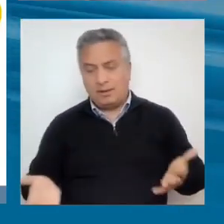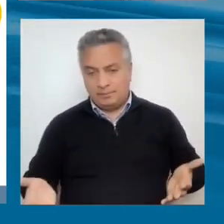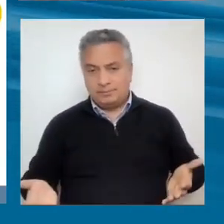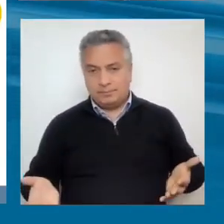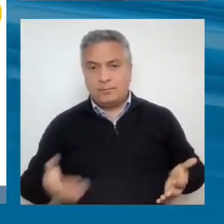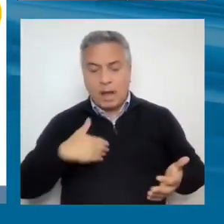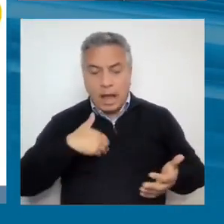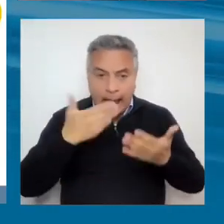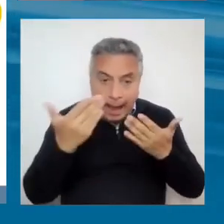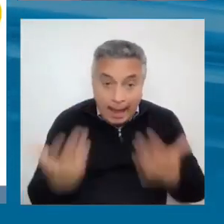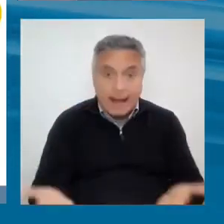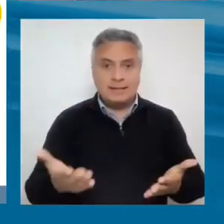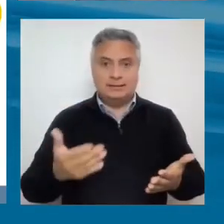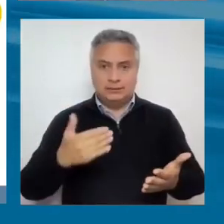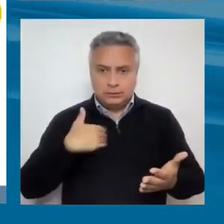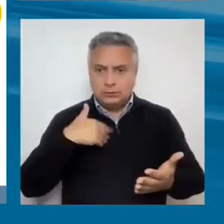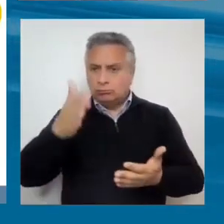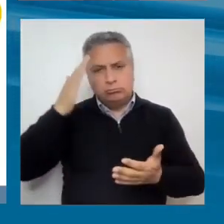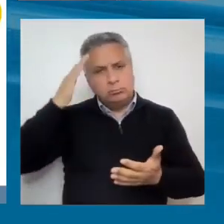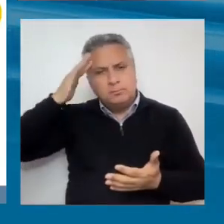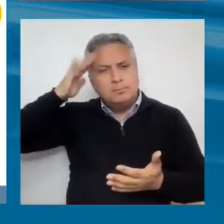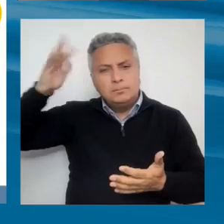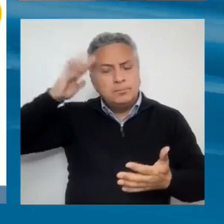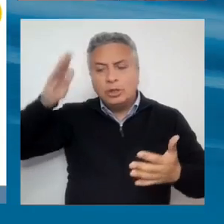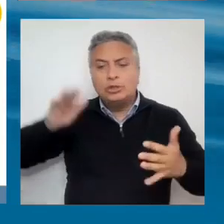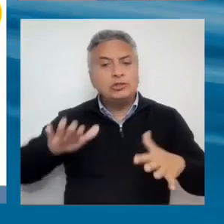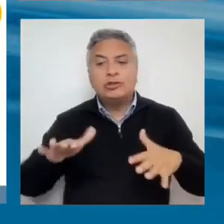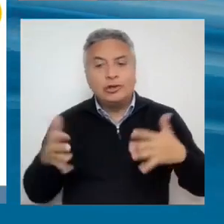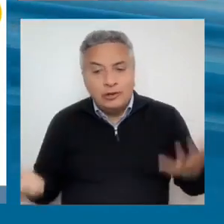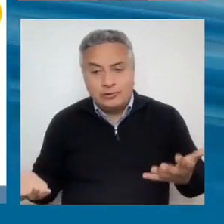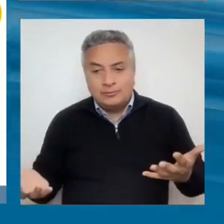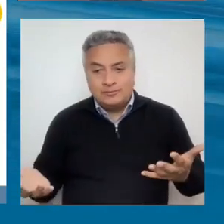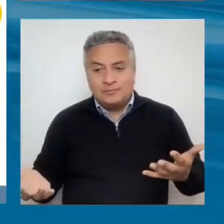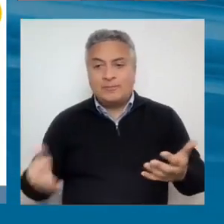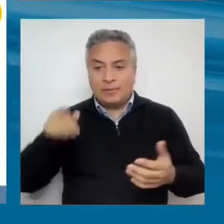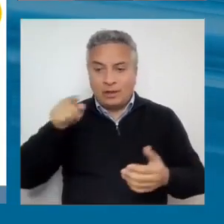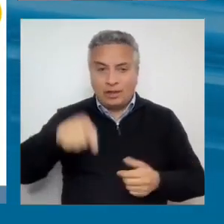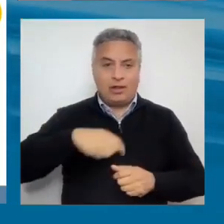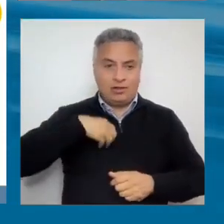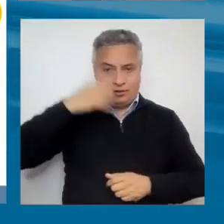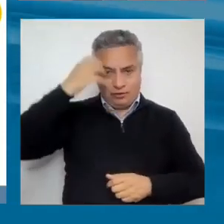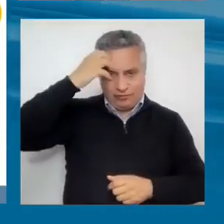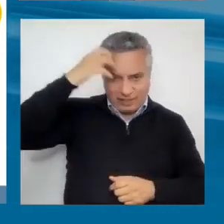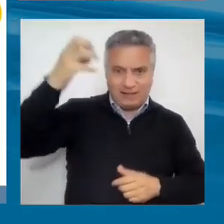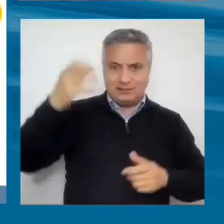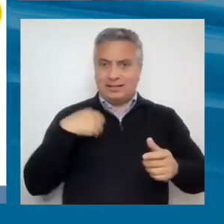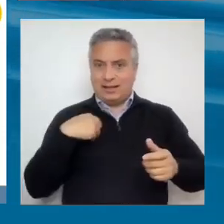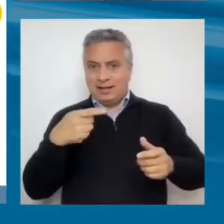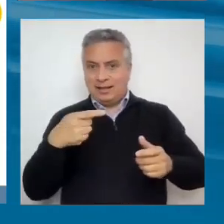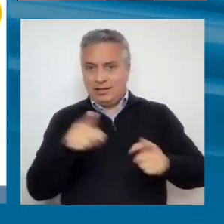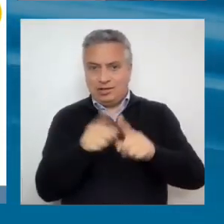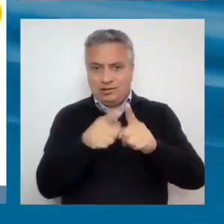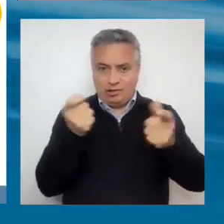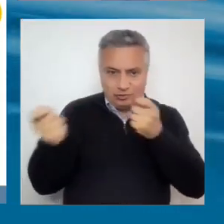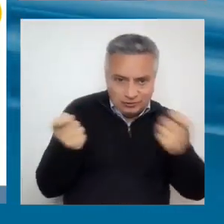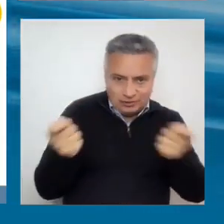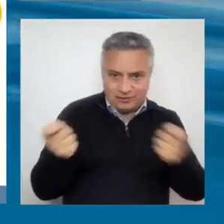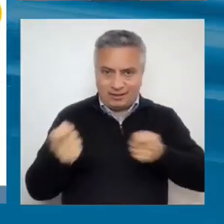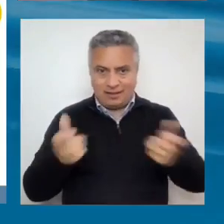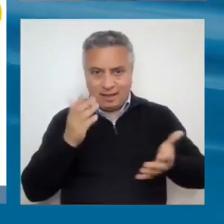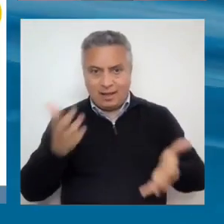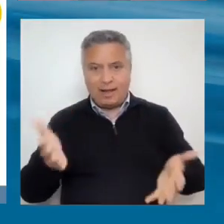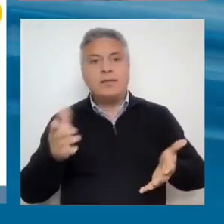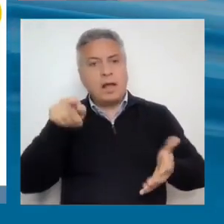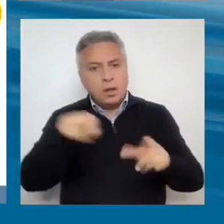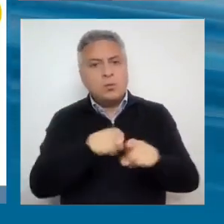Hacemos una distinción, no me voy a atener en eso, pero entre gobernanza y gobernabilidad. La gobernanza definida como la capacidad